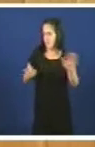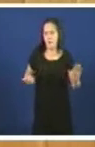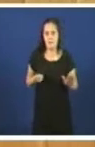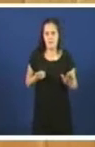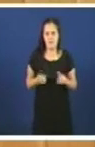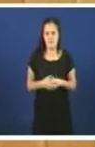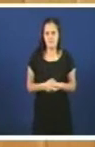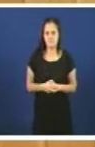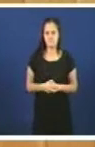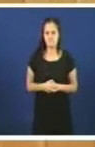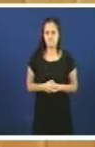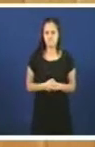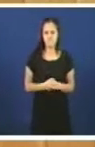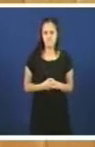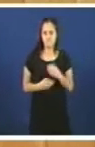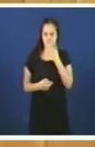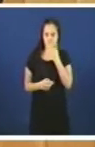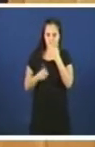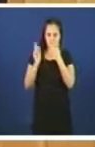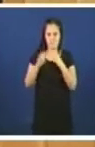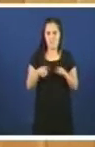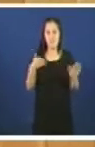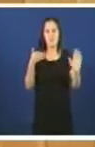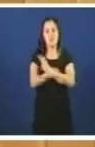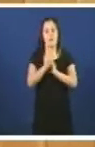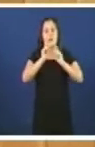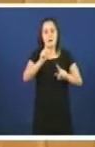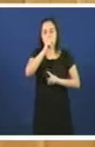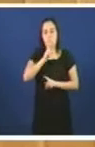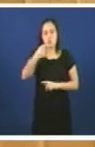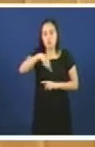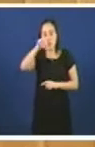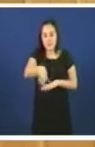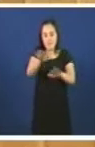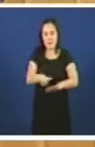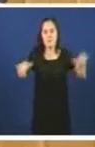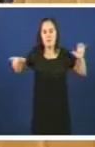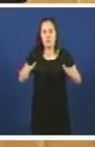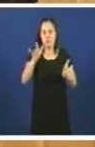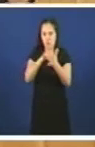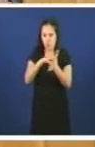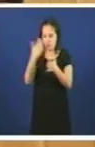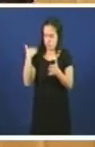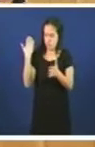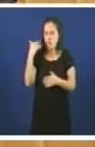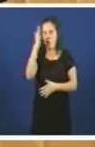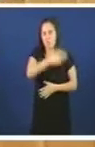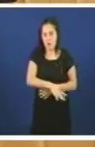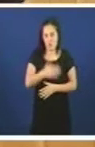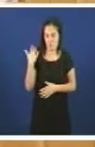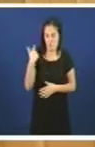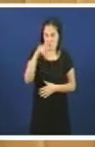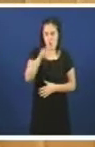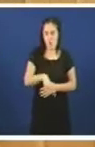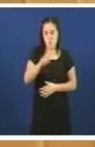por suposto silenzo cúmplice con calquera tipo de discriminación nos temos denunciado aquí no Parlamento que hai recentemente hai dous meses non foi no